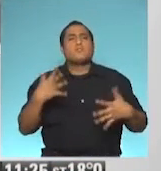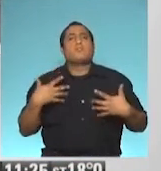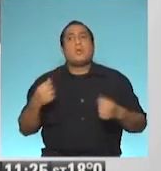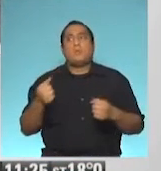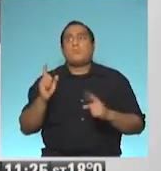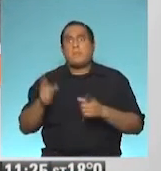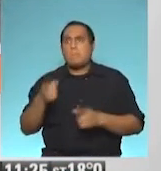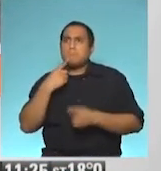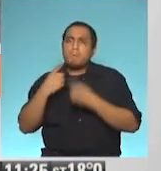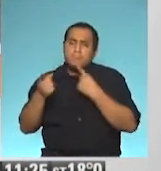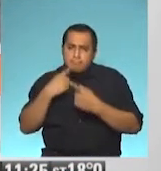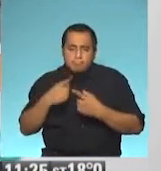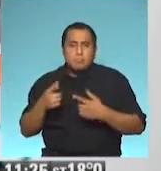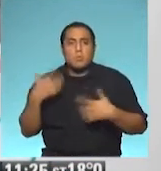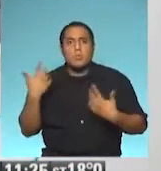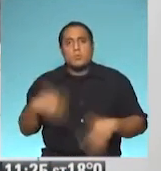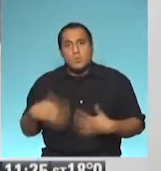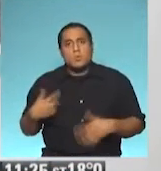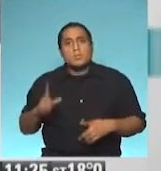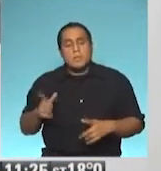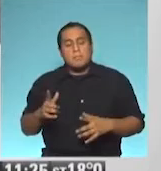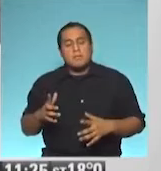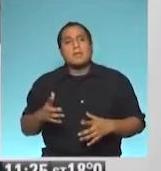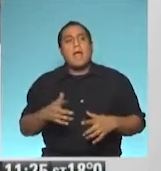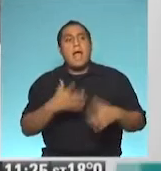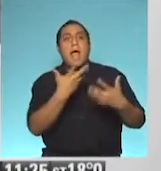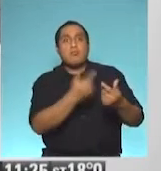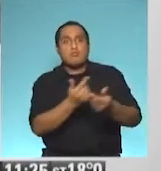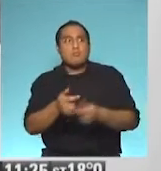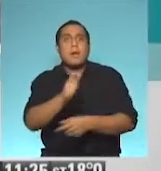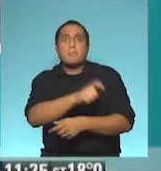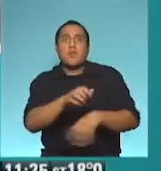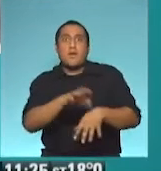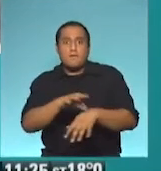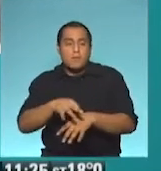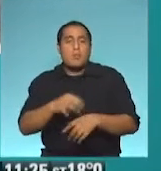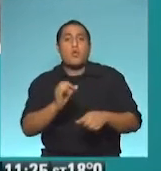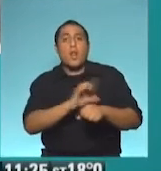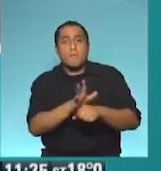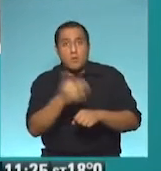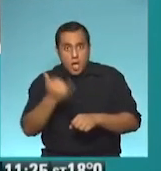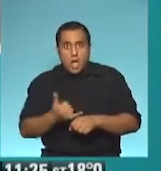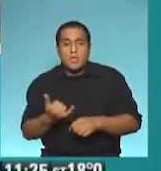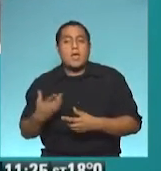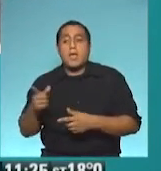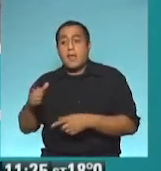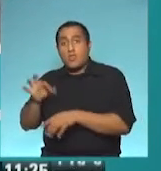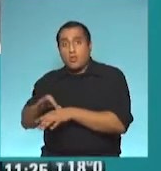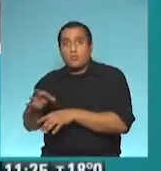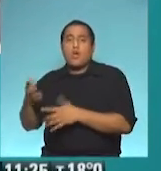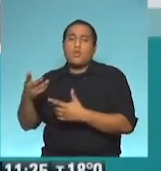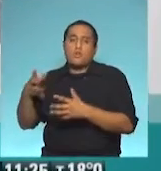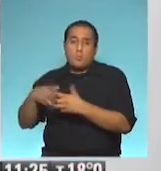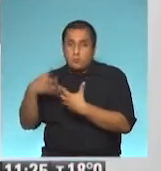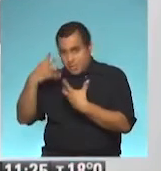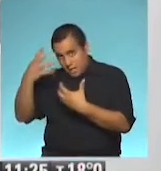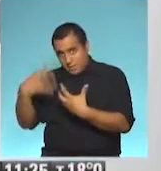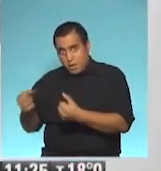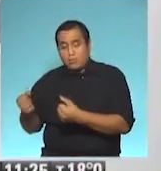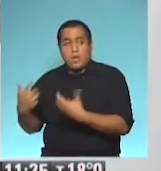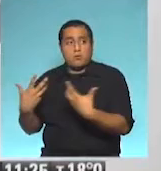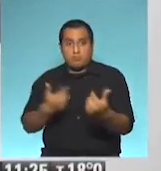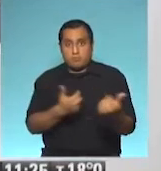consultas, profesionales que también están conteniendo a su vez a pacientes, por ejemplo, con diagnóstico positivo de coronavirus. ¿Cómo es esa dinámica, ese vínculo?